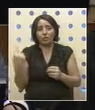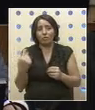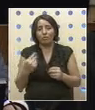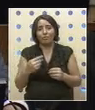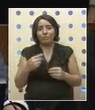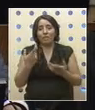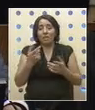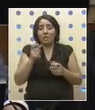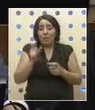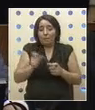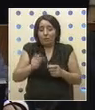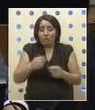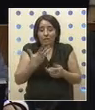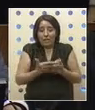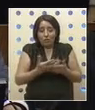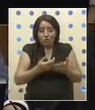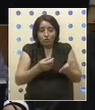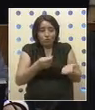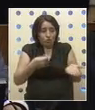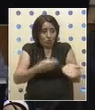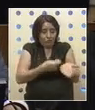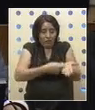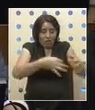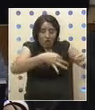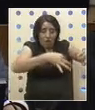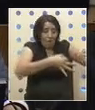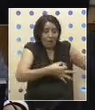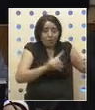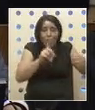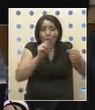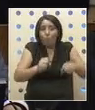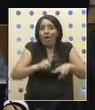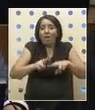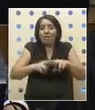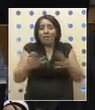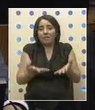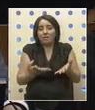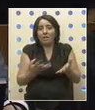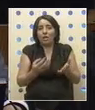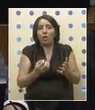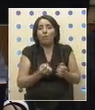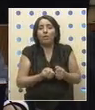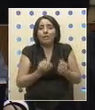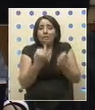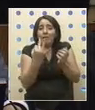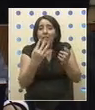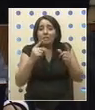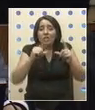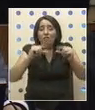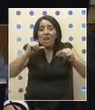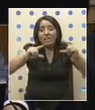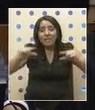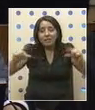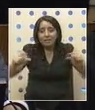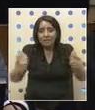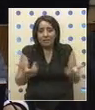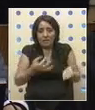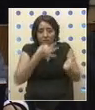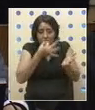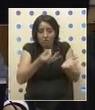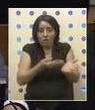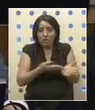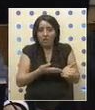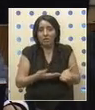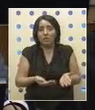sus subsidios en la mano. No tiene la posibilidad de ejecutarlos. Y las cifras estadísticas sí lo ratifican.